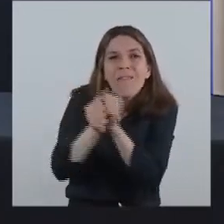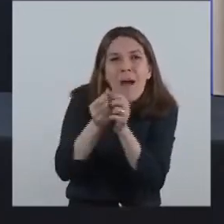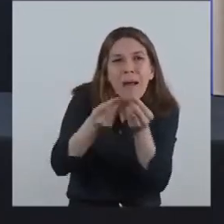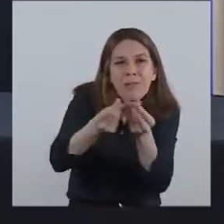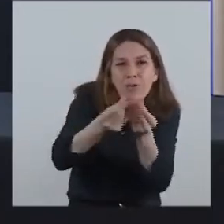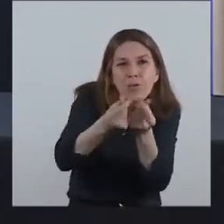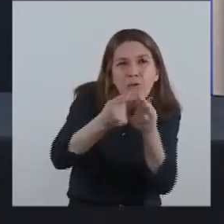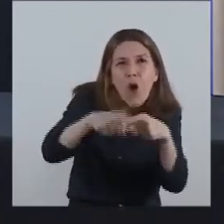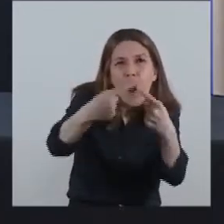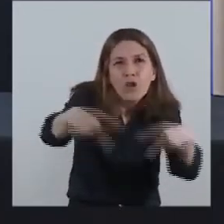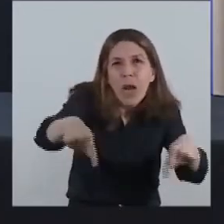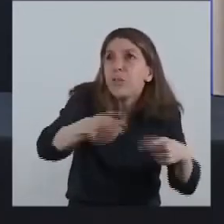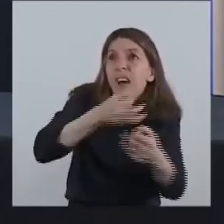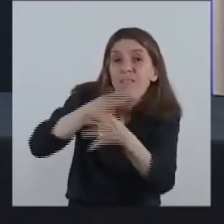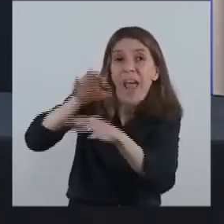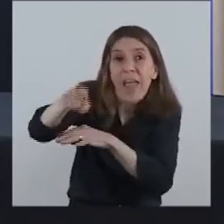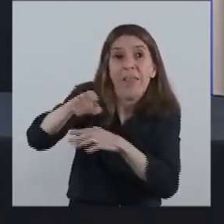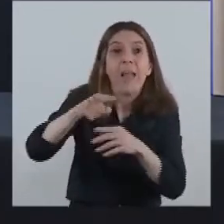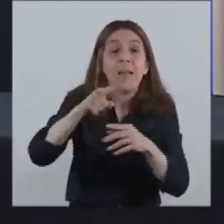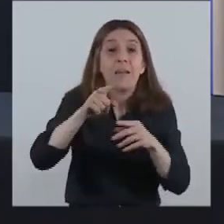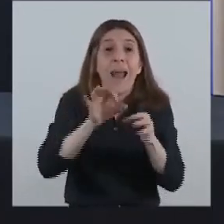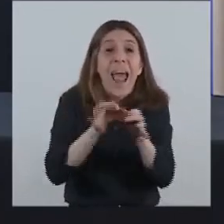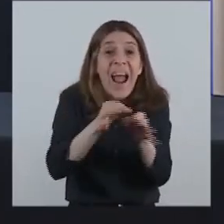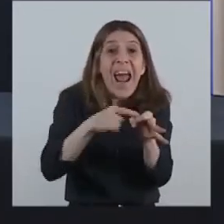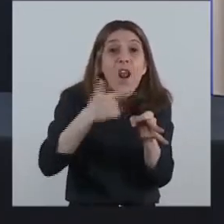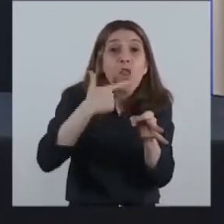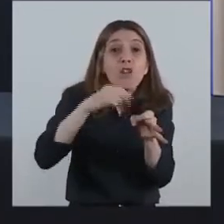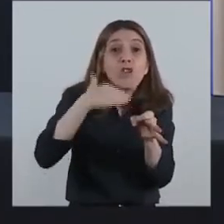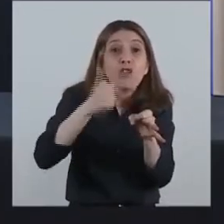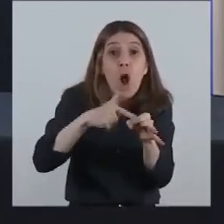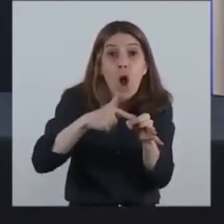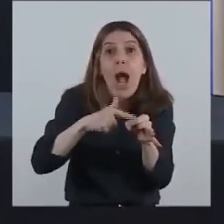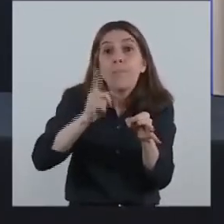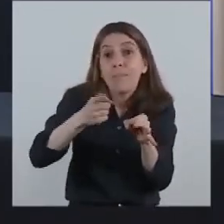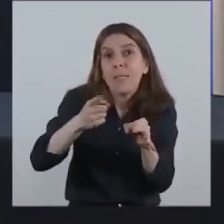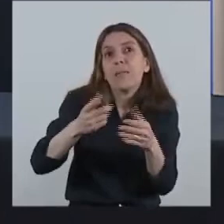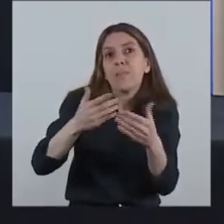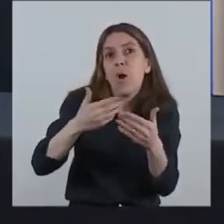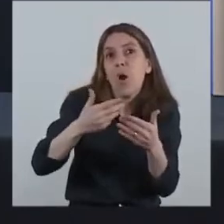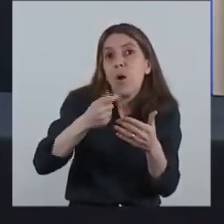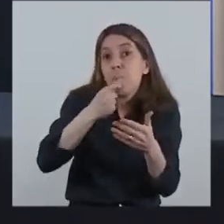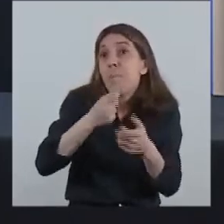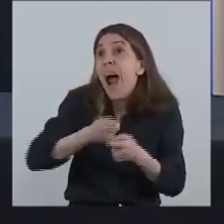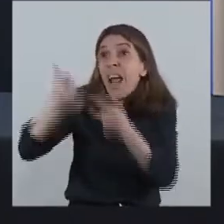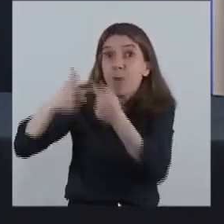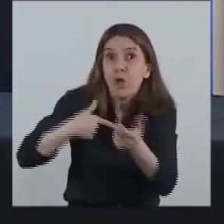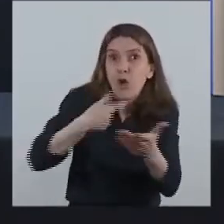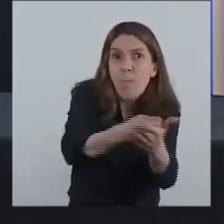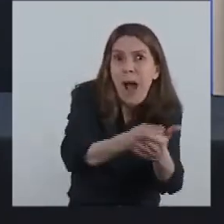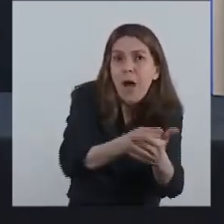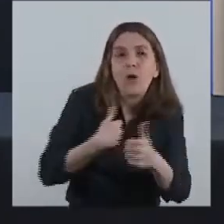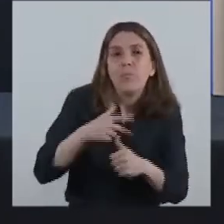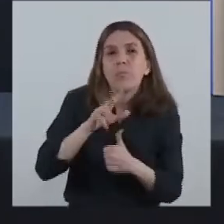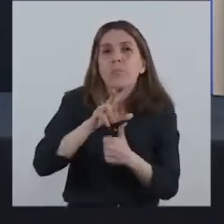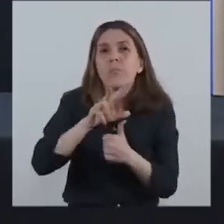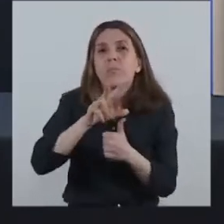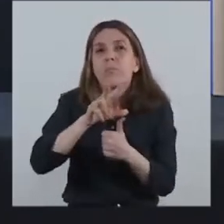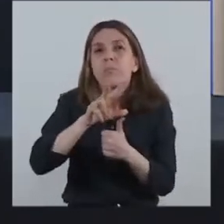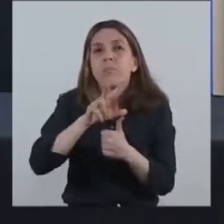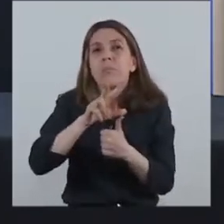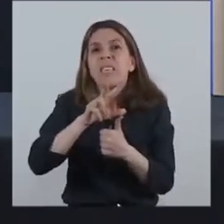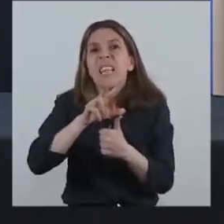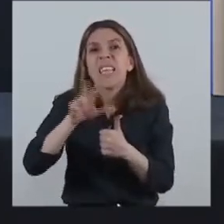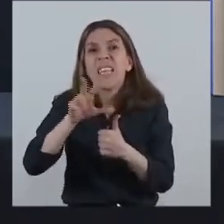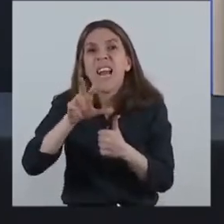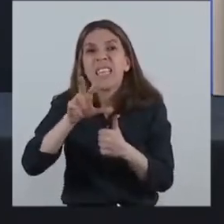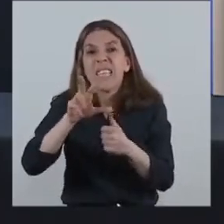Para granos de soja se reduce el derecho a exportación del 33% actual al 30% en